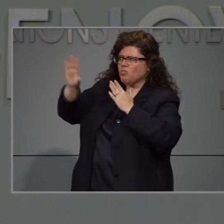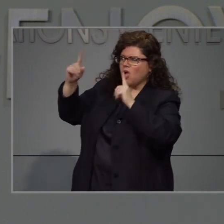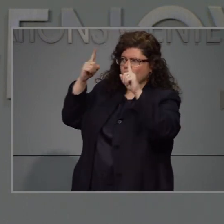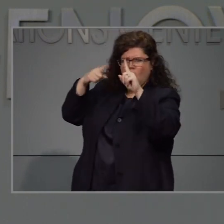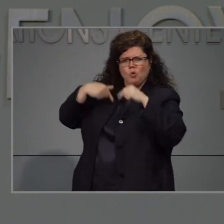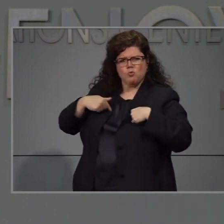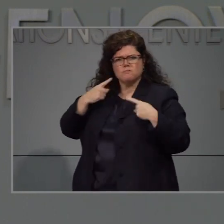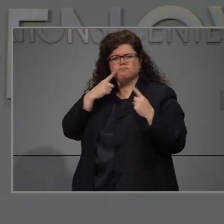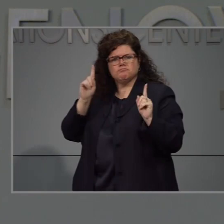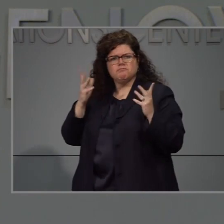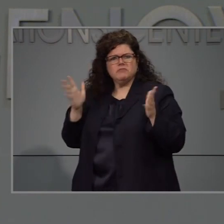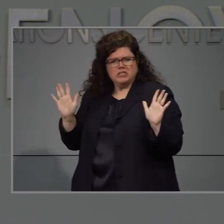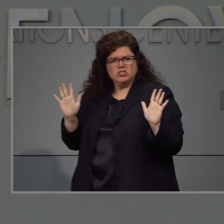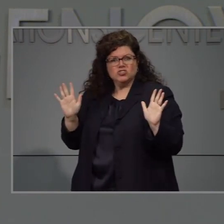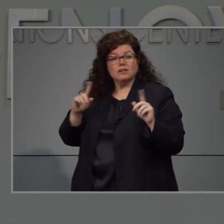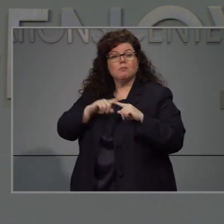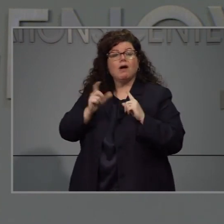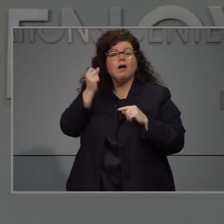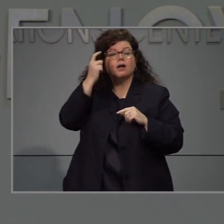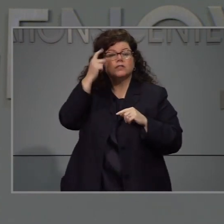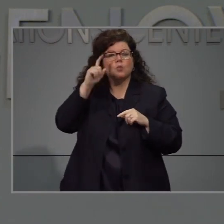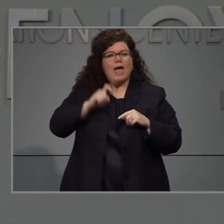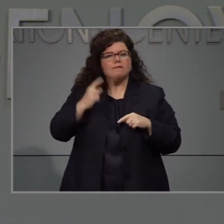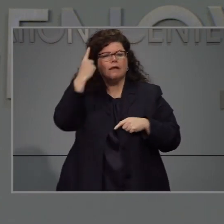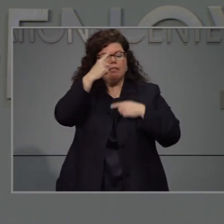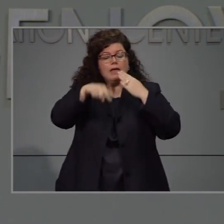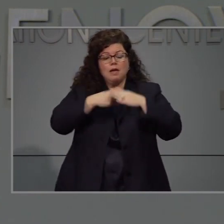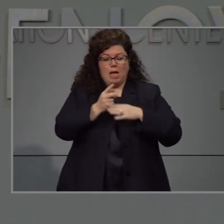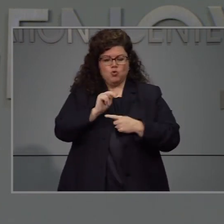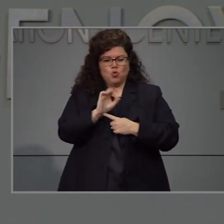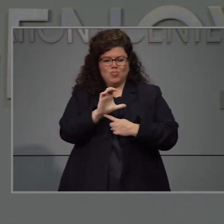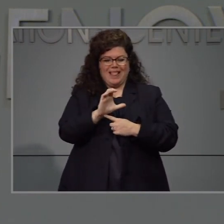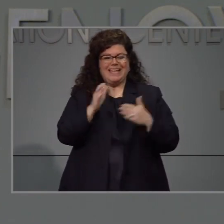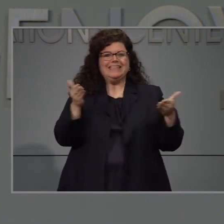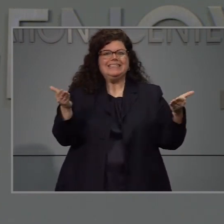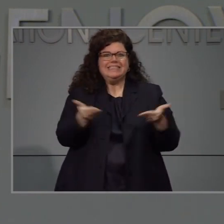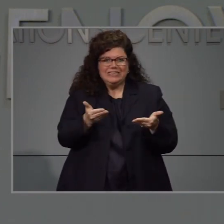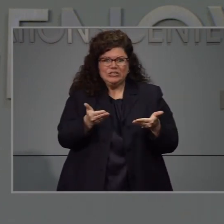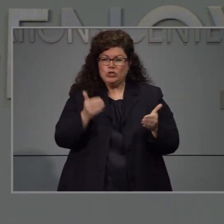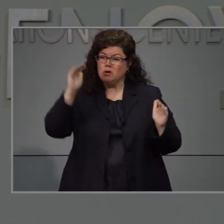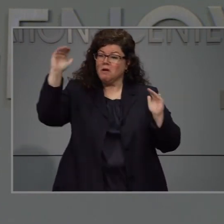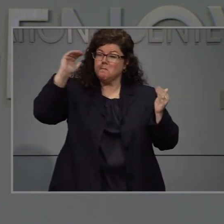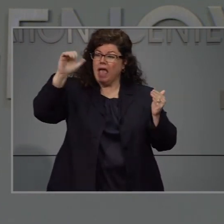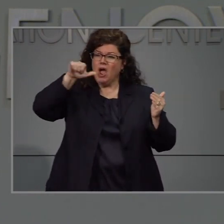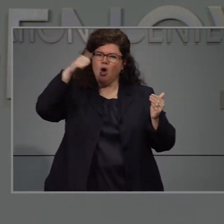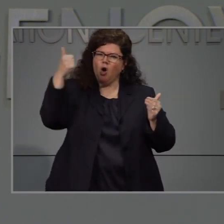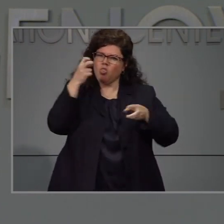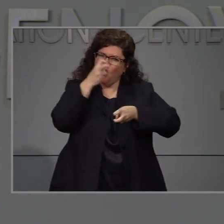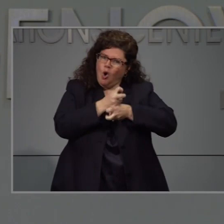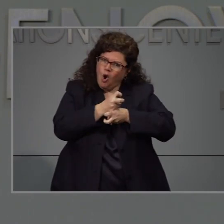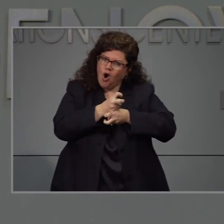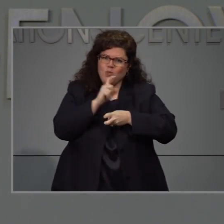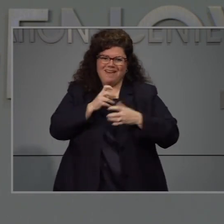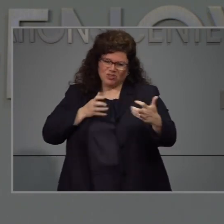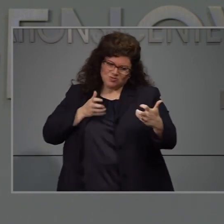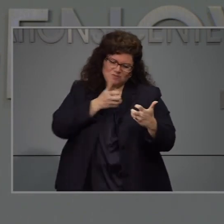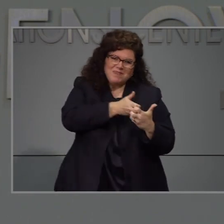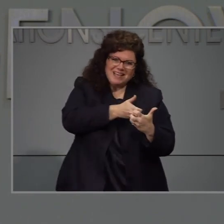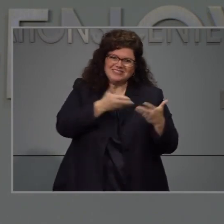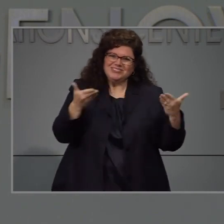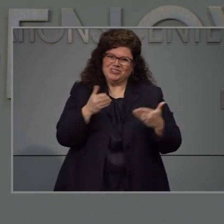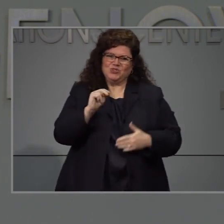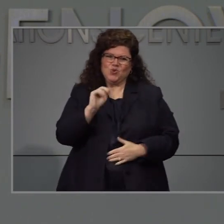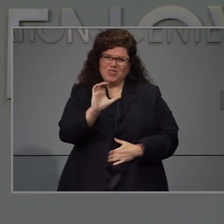Casa Blanca. Sin embargo, tenemos que reconocer que dentro de nuestro contexto en cada unidad del norte. En la manera en que hemos experimentado el virus. Creo que usted